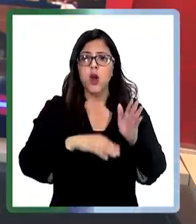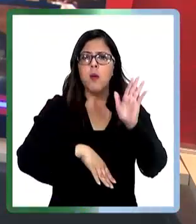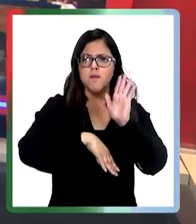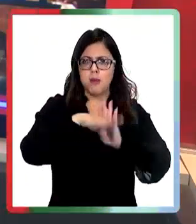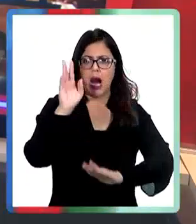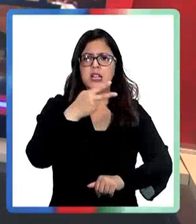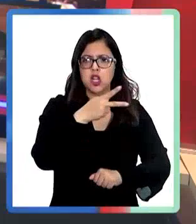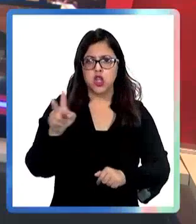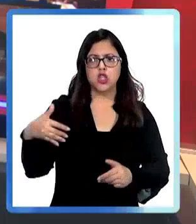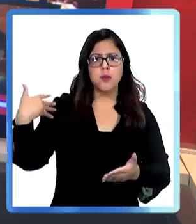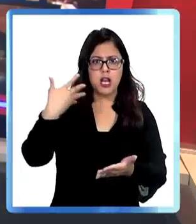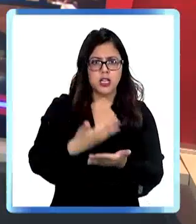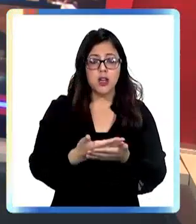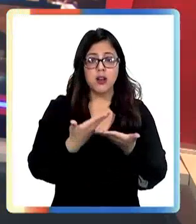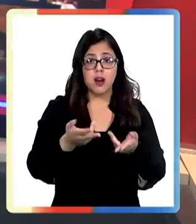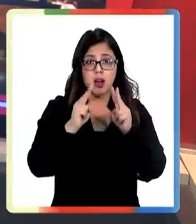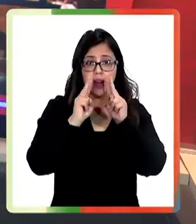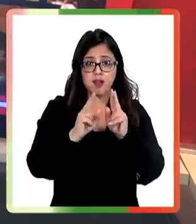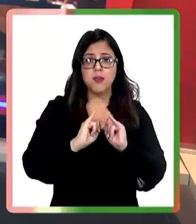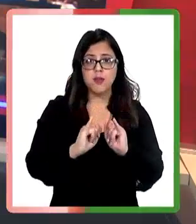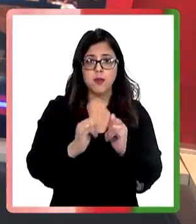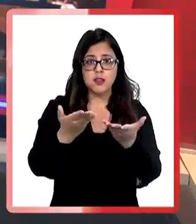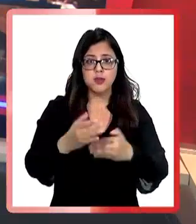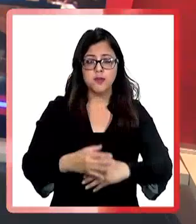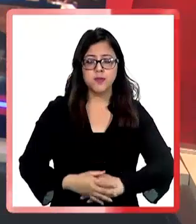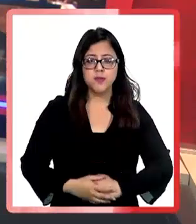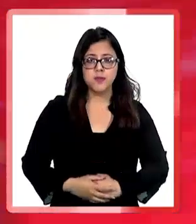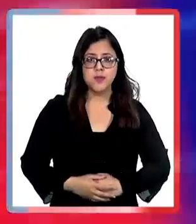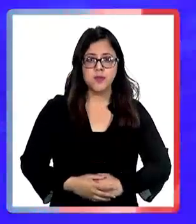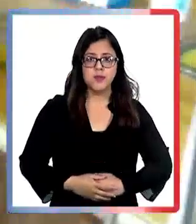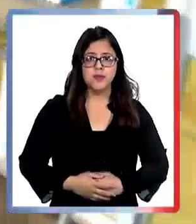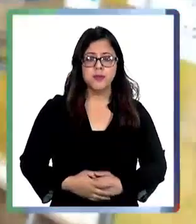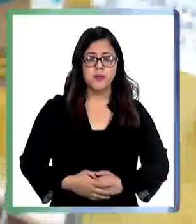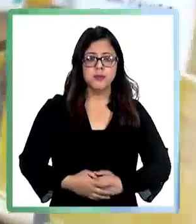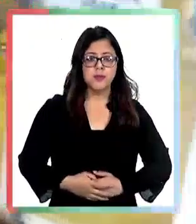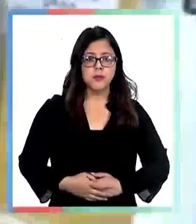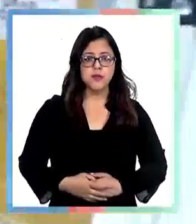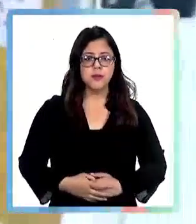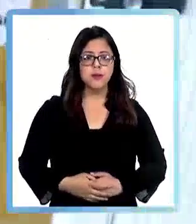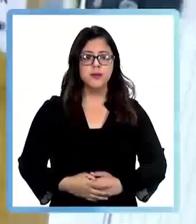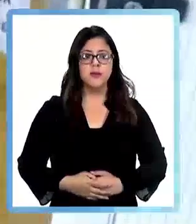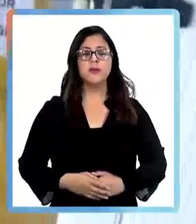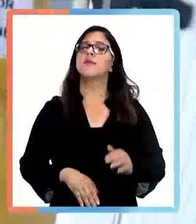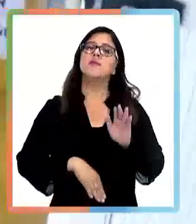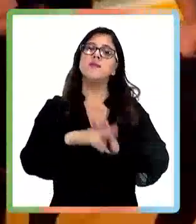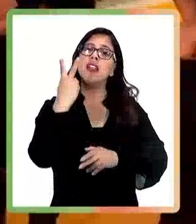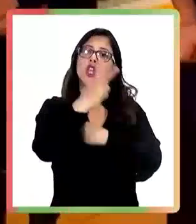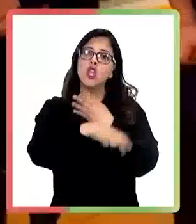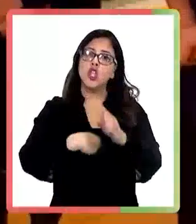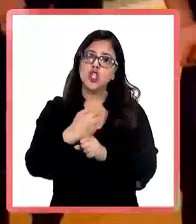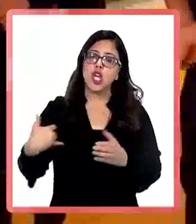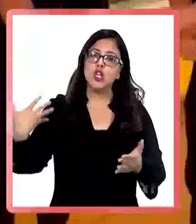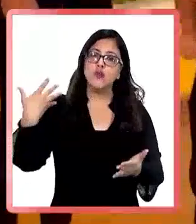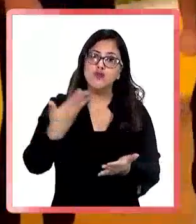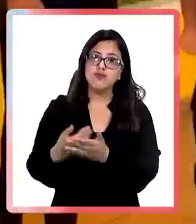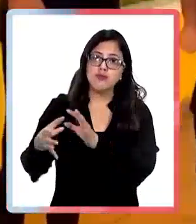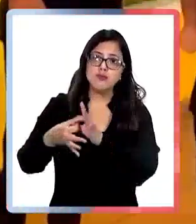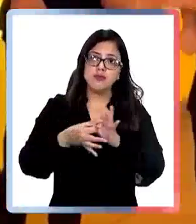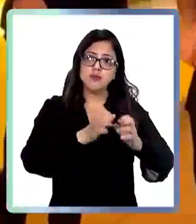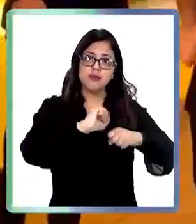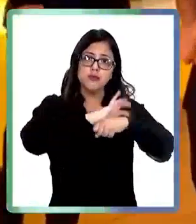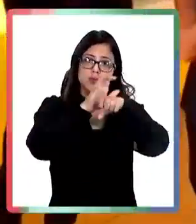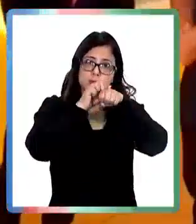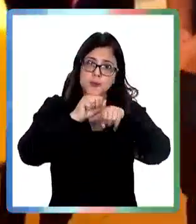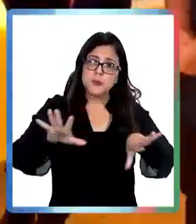más alta en dos semanas. Telecanal de Talca nos amplía. Luego de más de dos años en pandemia